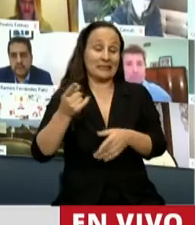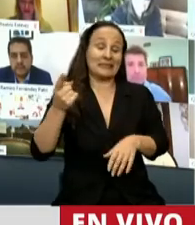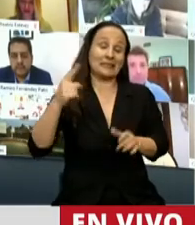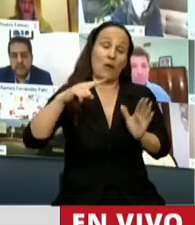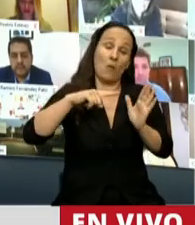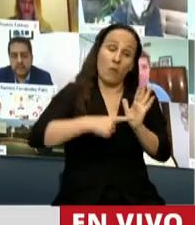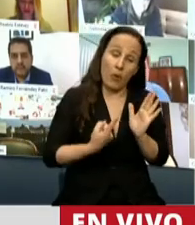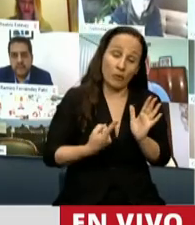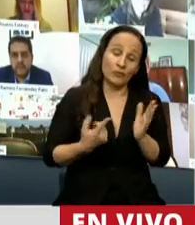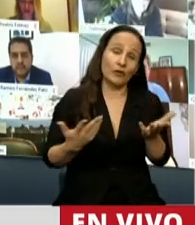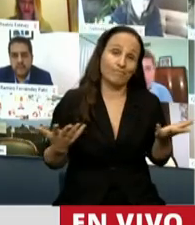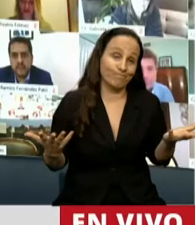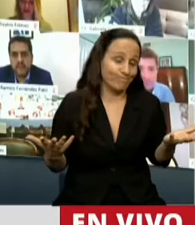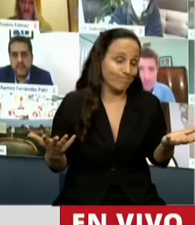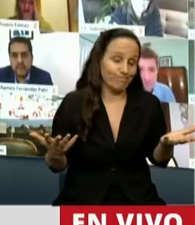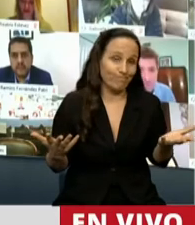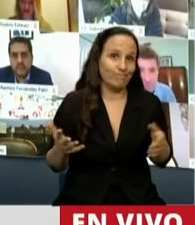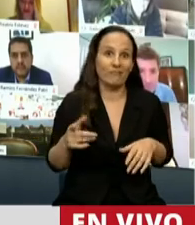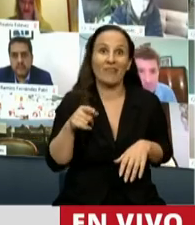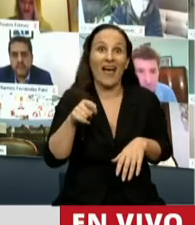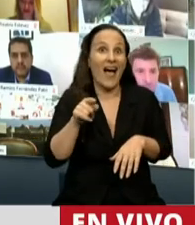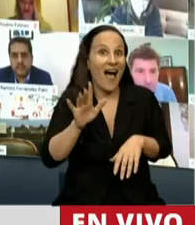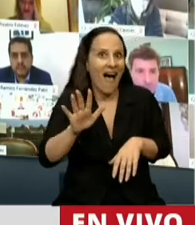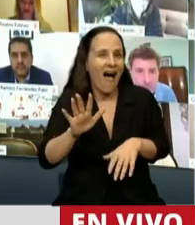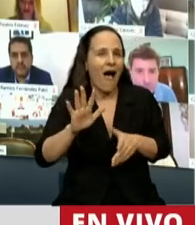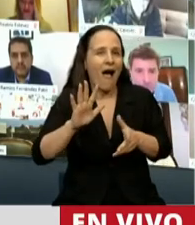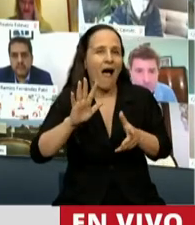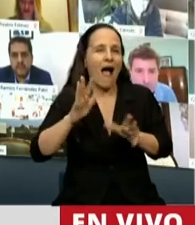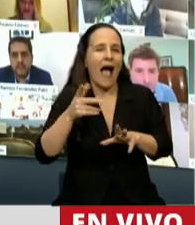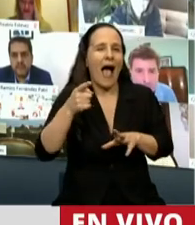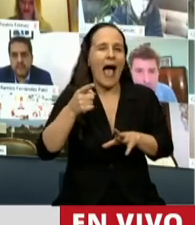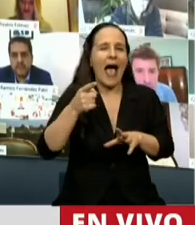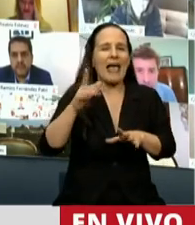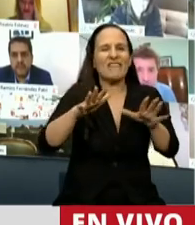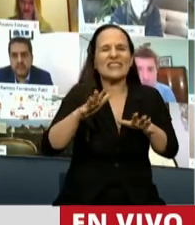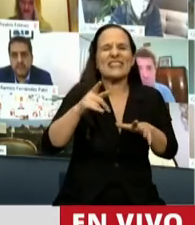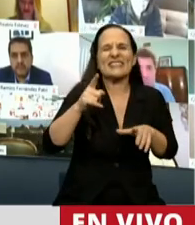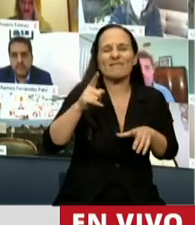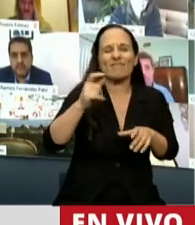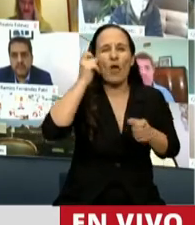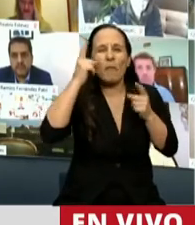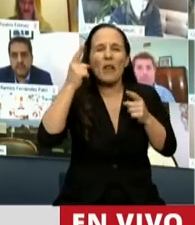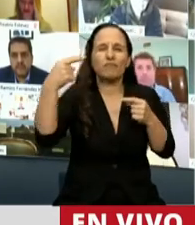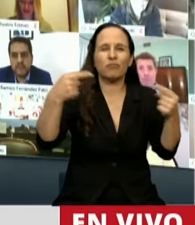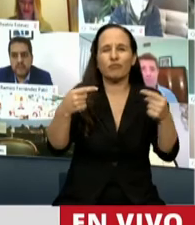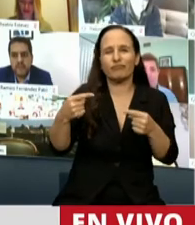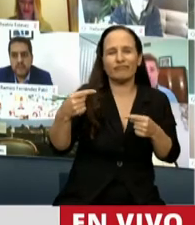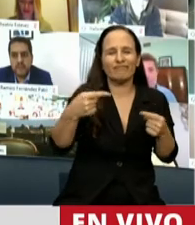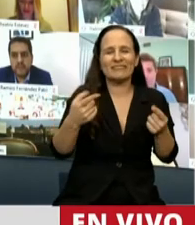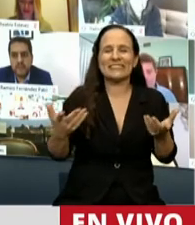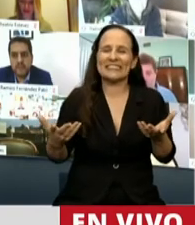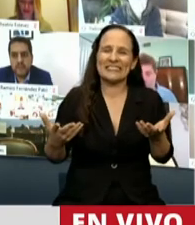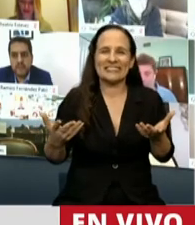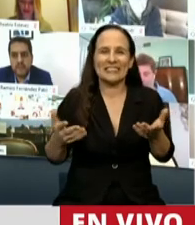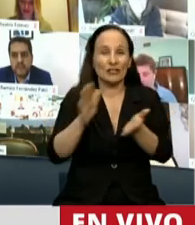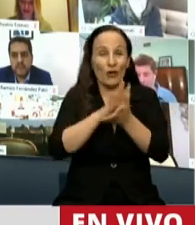Lamentablemente, es esa claridad con posiciones erráticas, contradictorias en funcionarios que tienen que ver